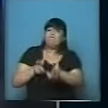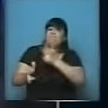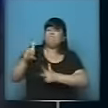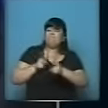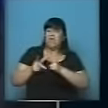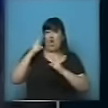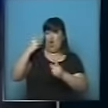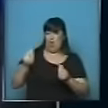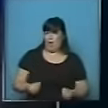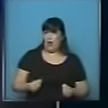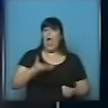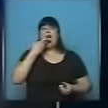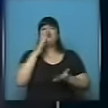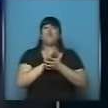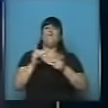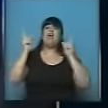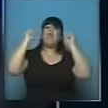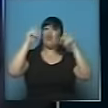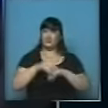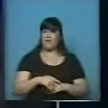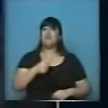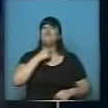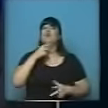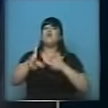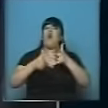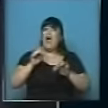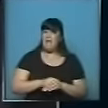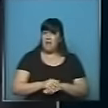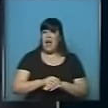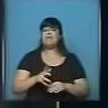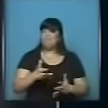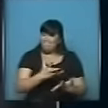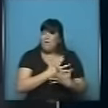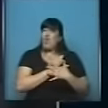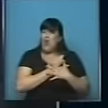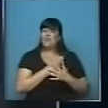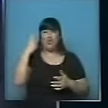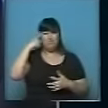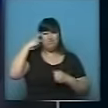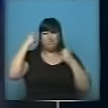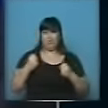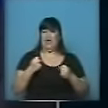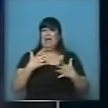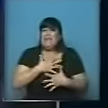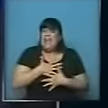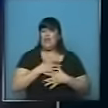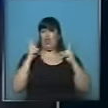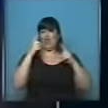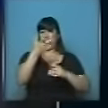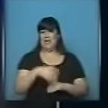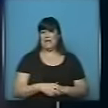planteando cuando habla de los docentes? Y yo quiero hablarles desde la razón y el corazón a los queridos docentes.